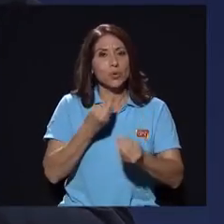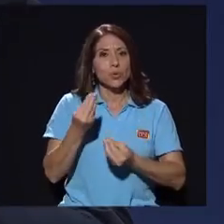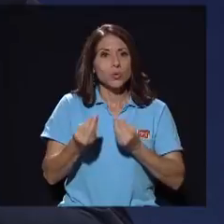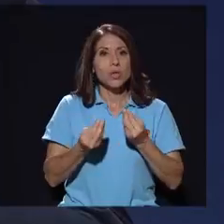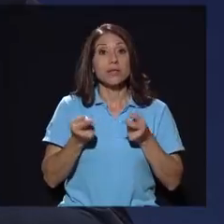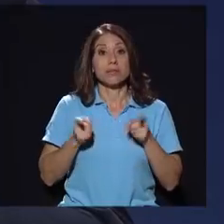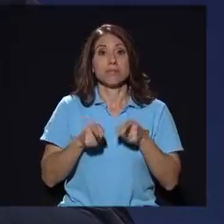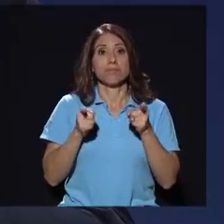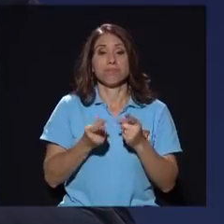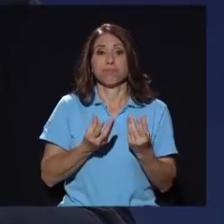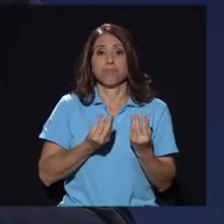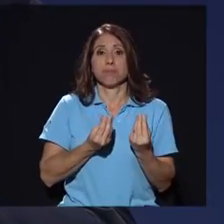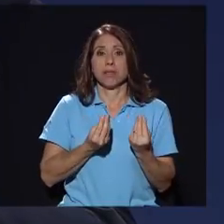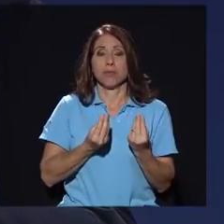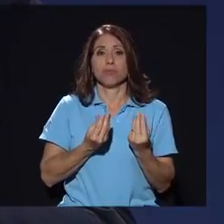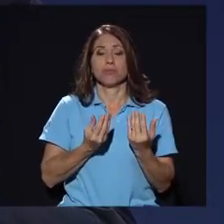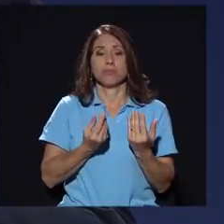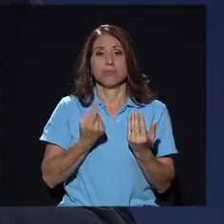poner en la mesa el miedo se está dando